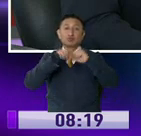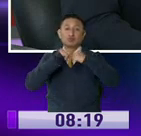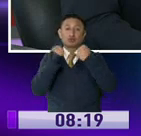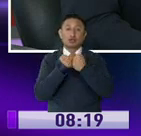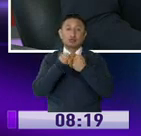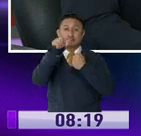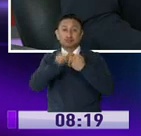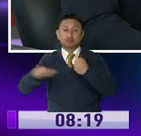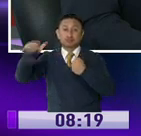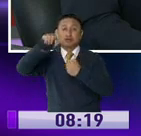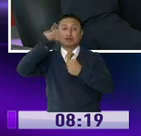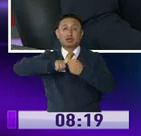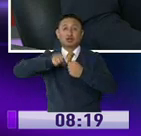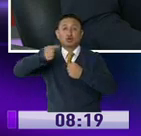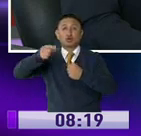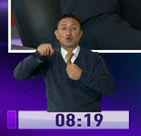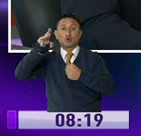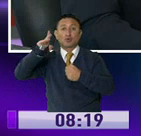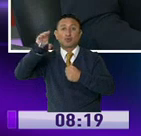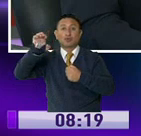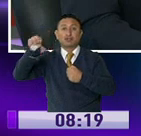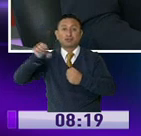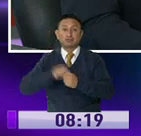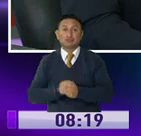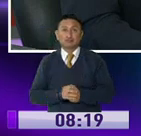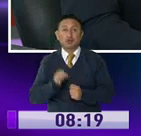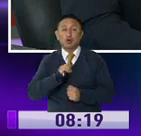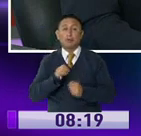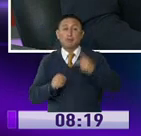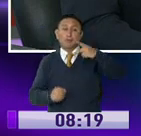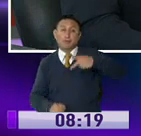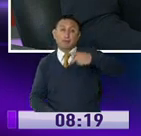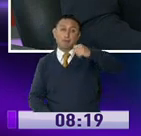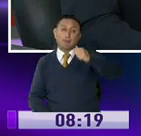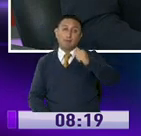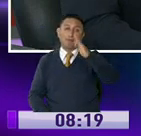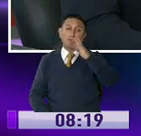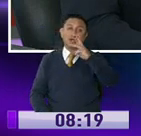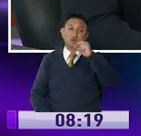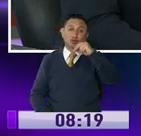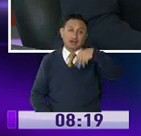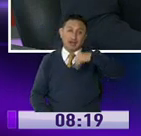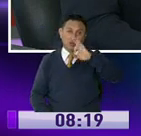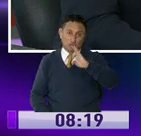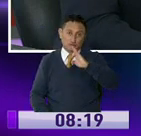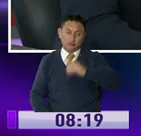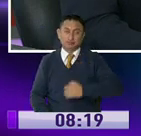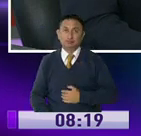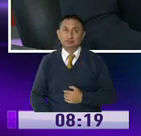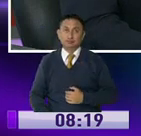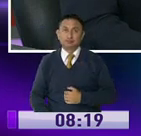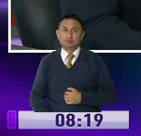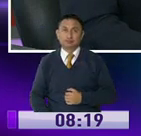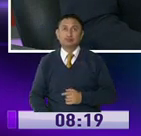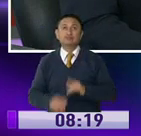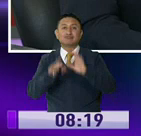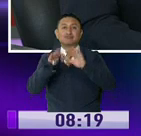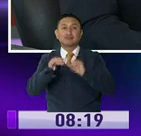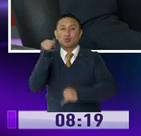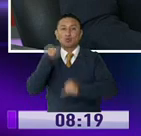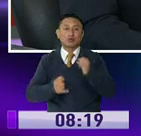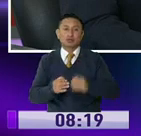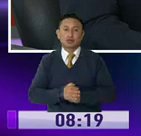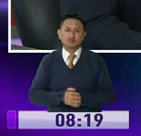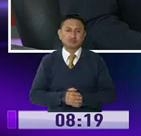arrobaquito.gov.es, o patronatosanjosé, arrobaquito.gov.es. Secretaria Quiroga, finalmente,